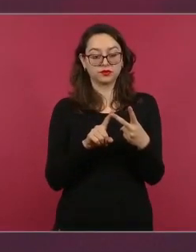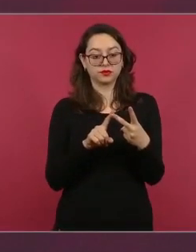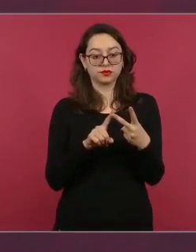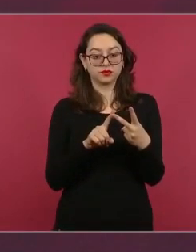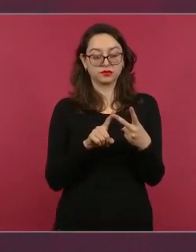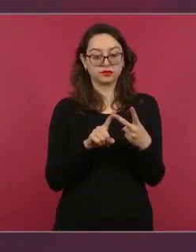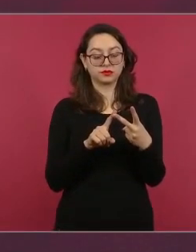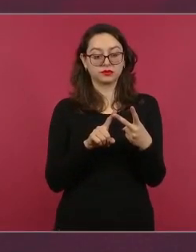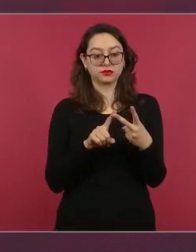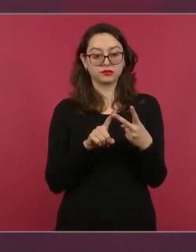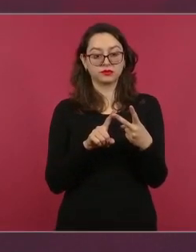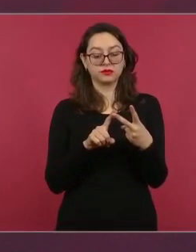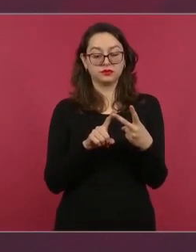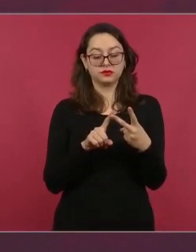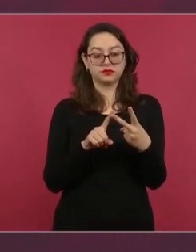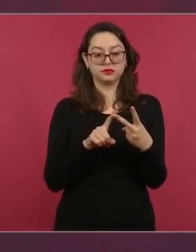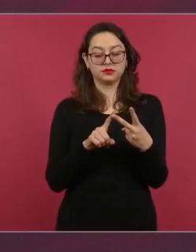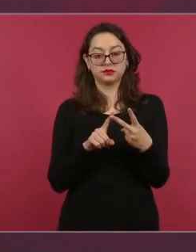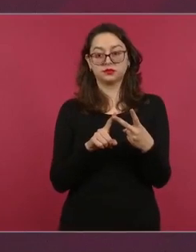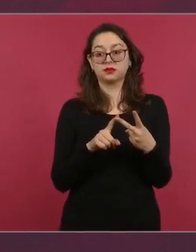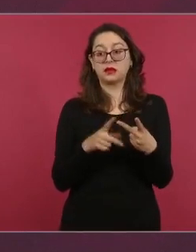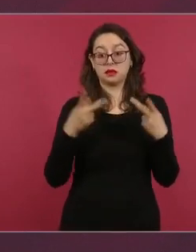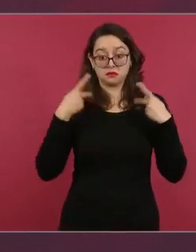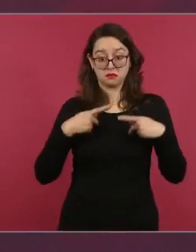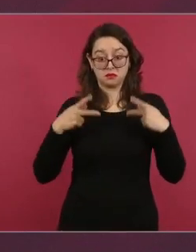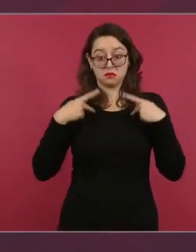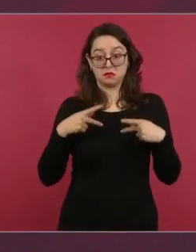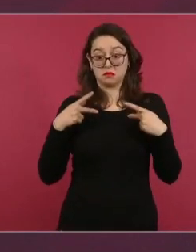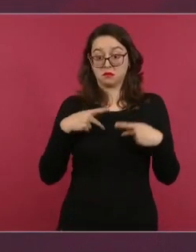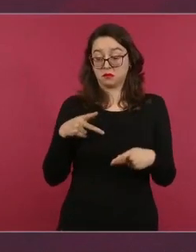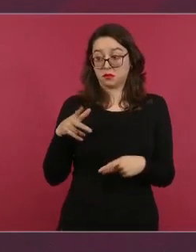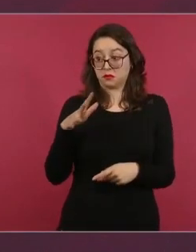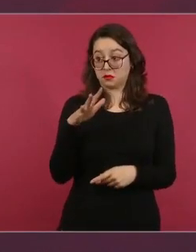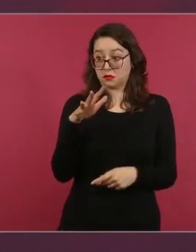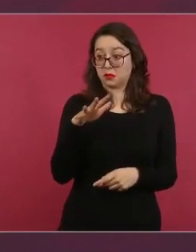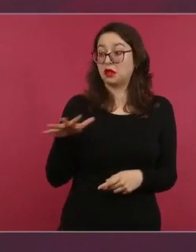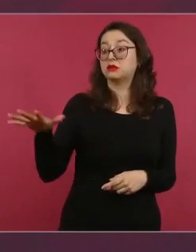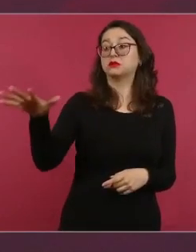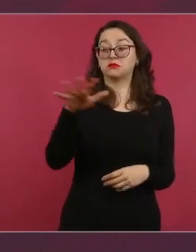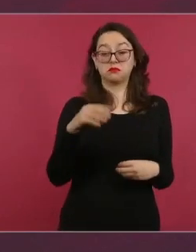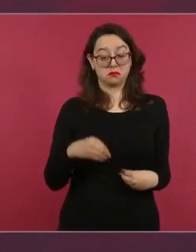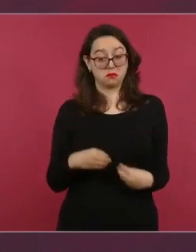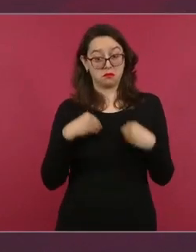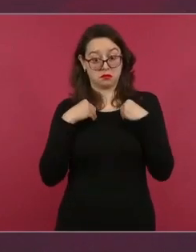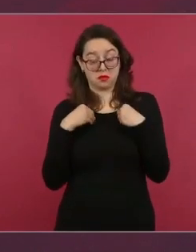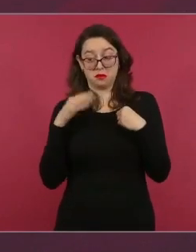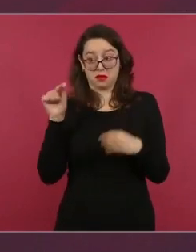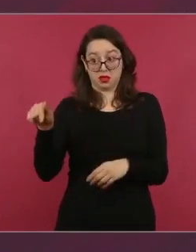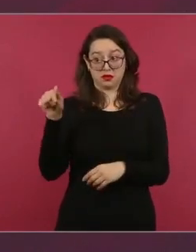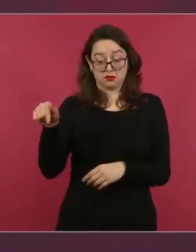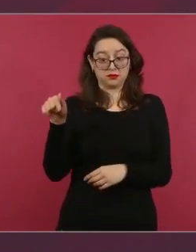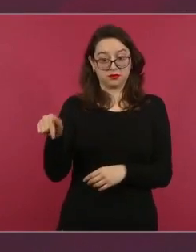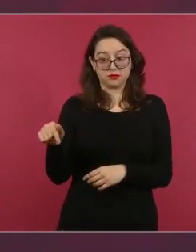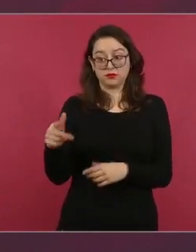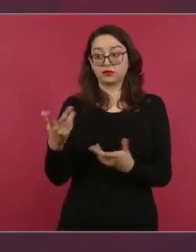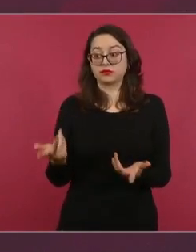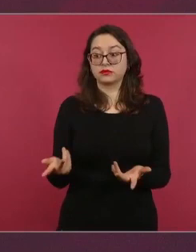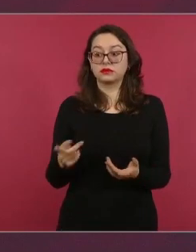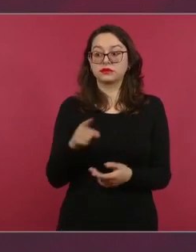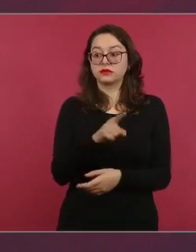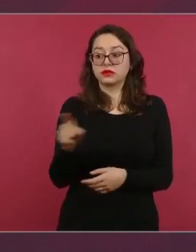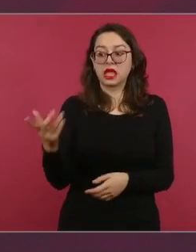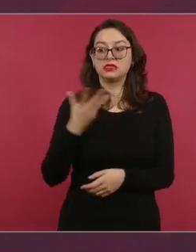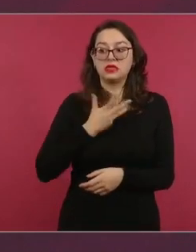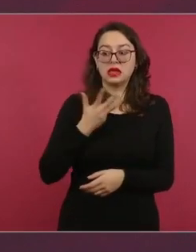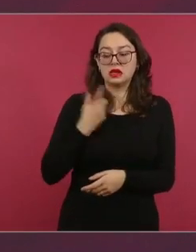adelantar dos meses desde el lunes próximo el pago de todos los programas